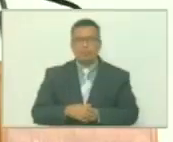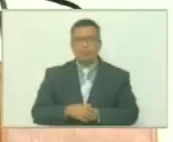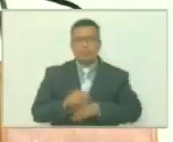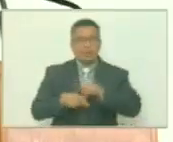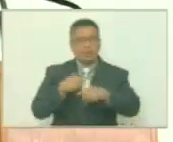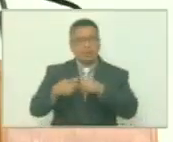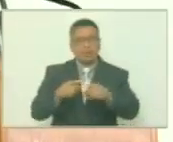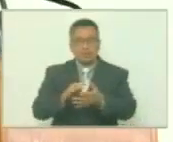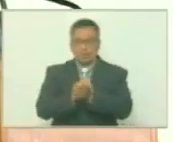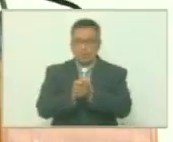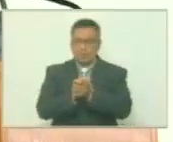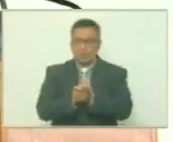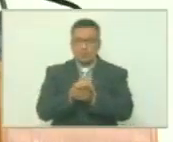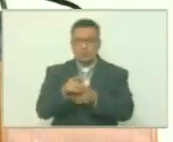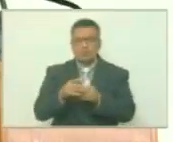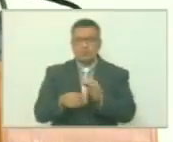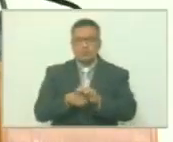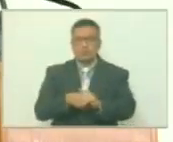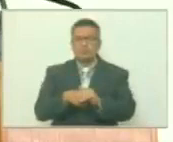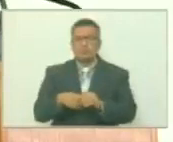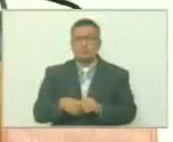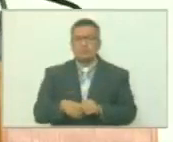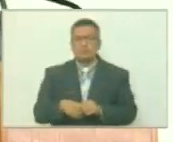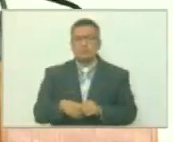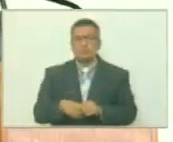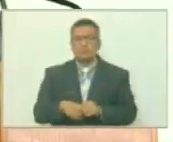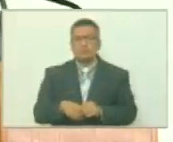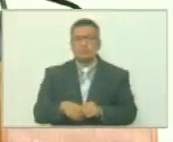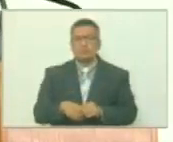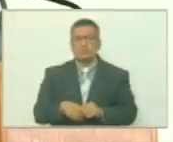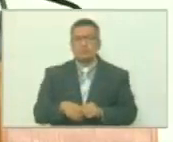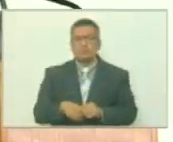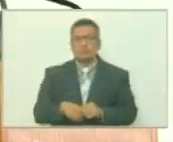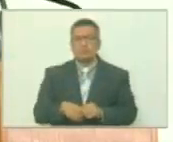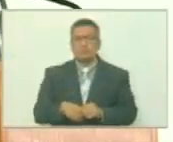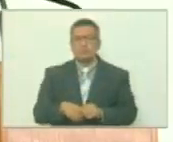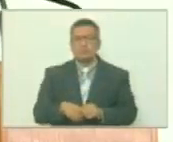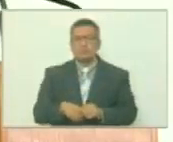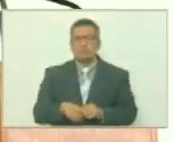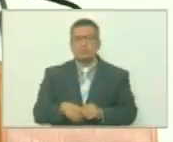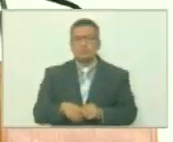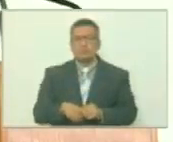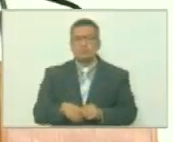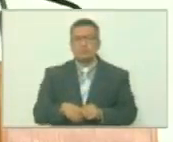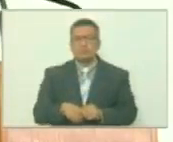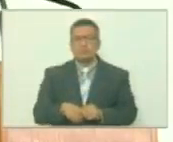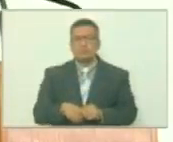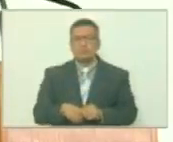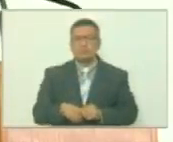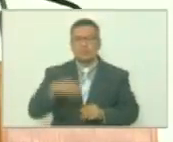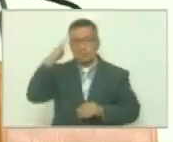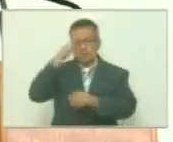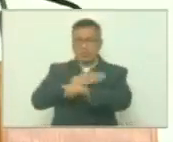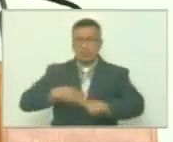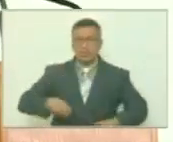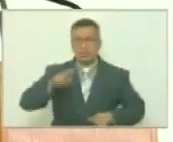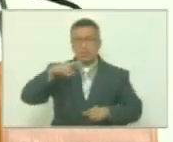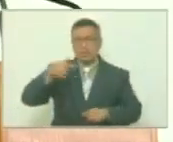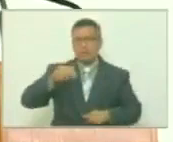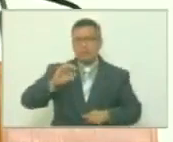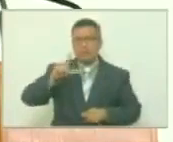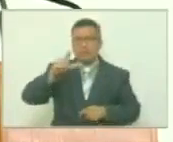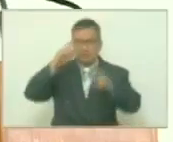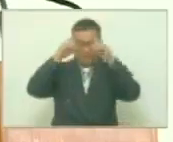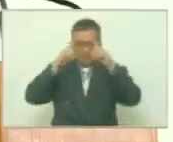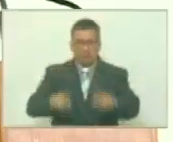cierto de la mano del general Rafael Urdaneta la